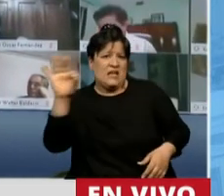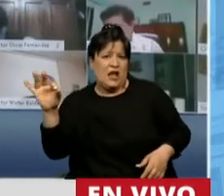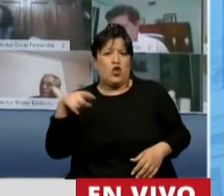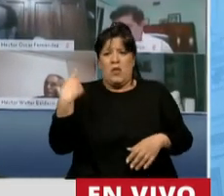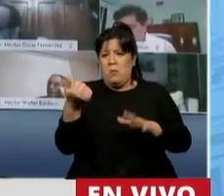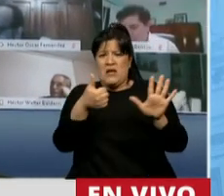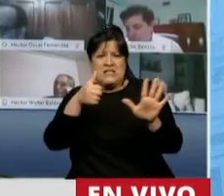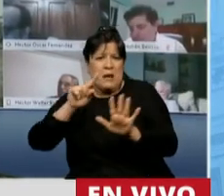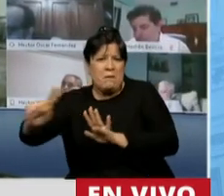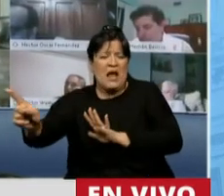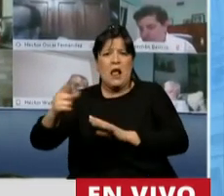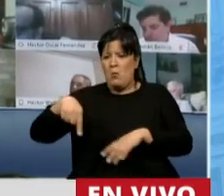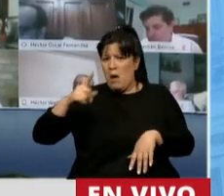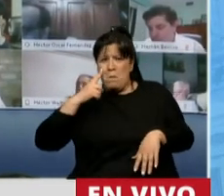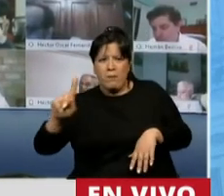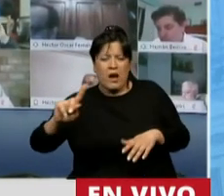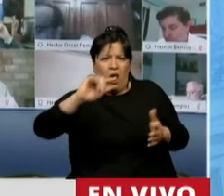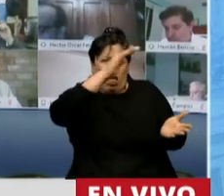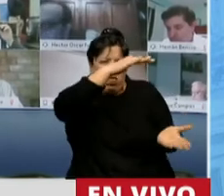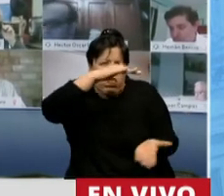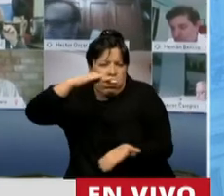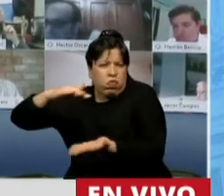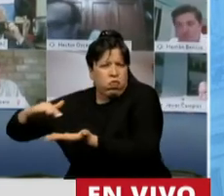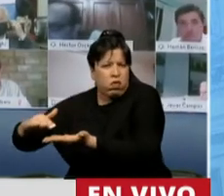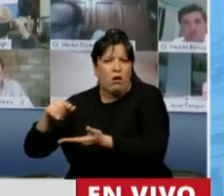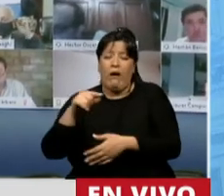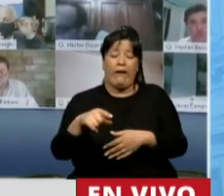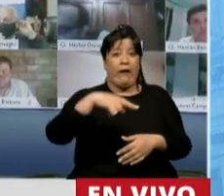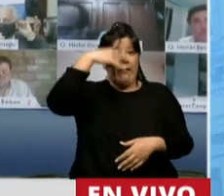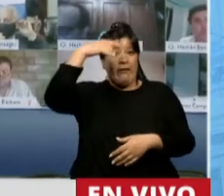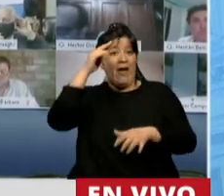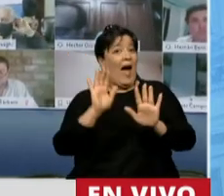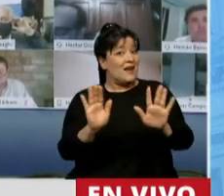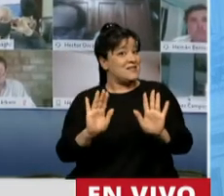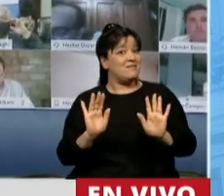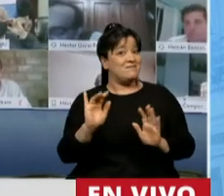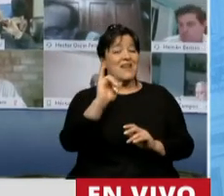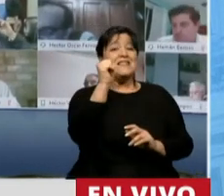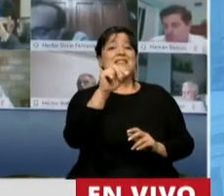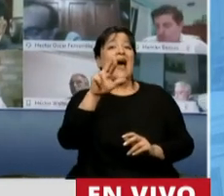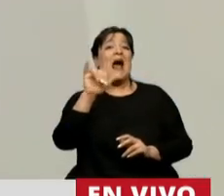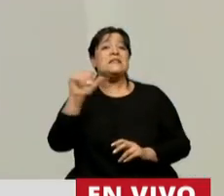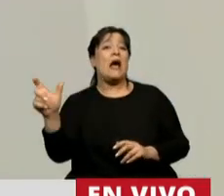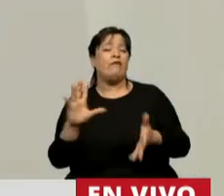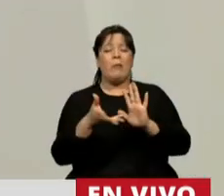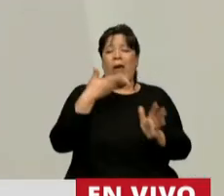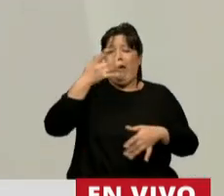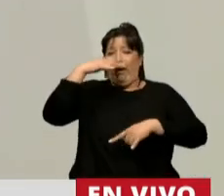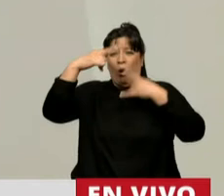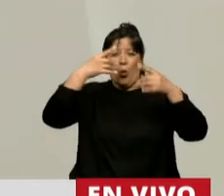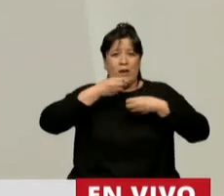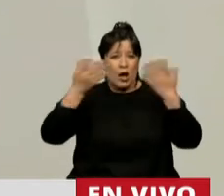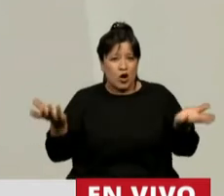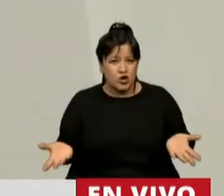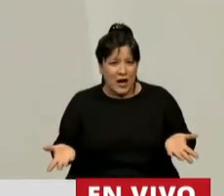menos de 1.000 y así sistemáticamente las zarazan. Me preocupa a título personal que